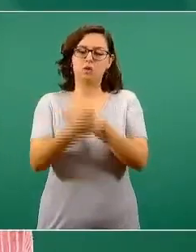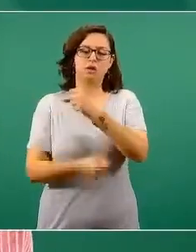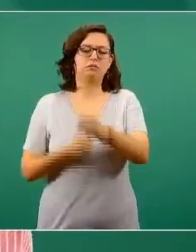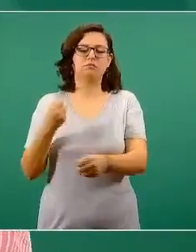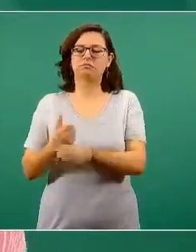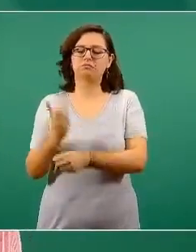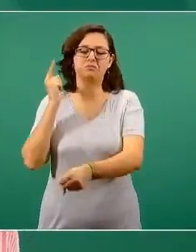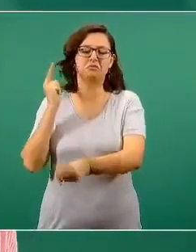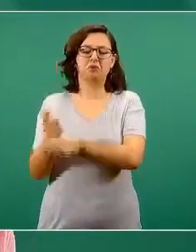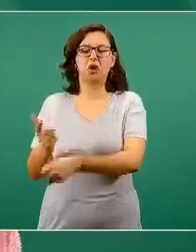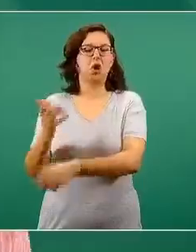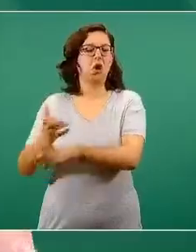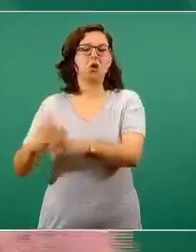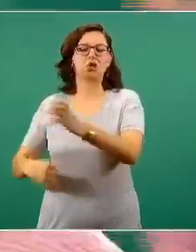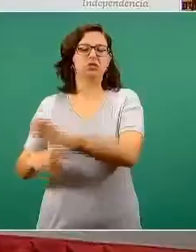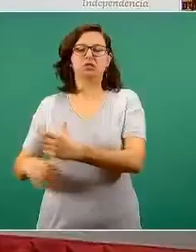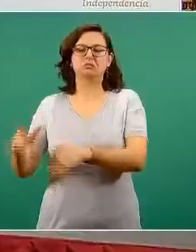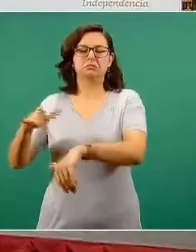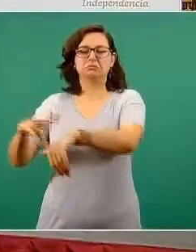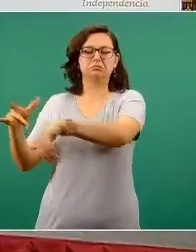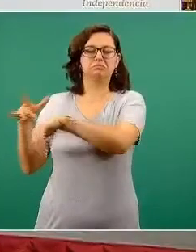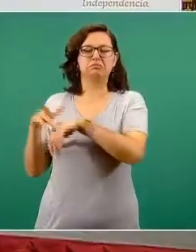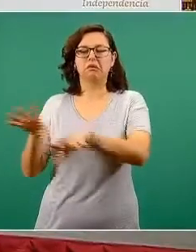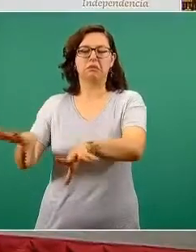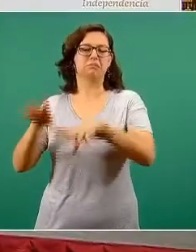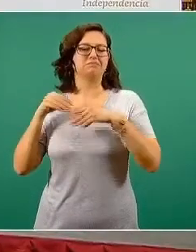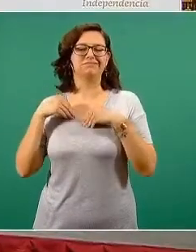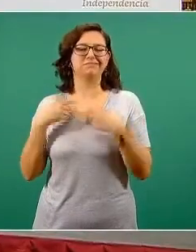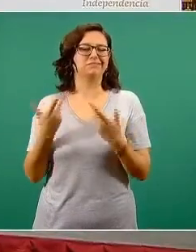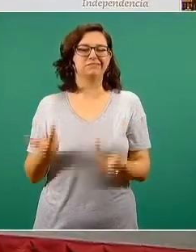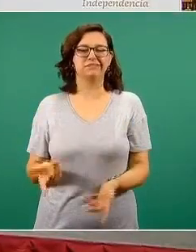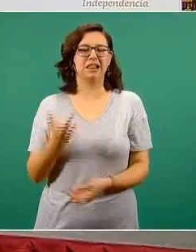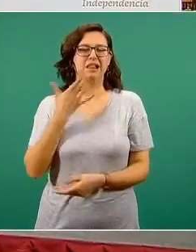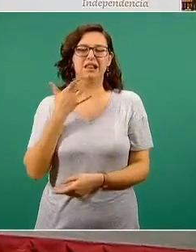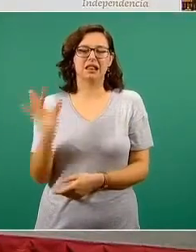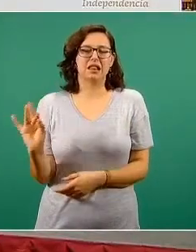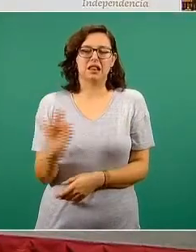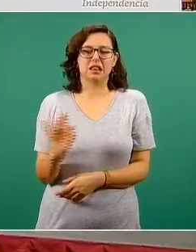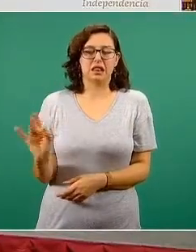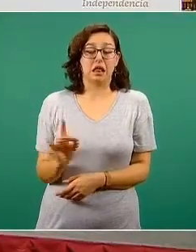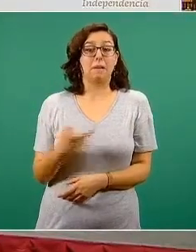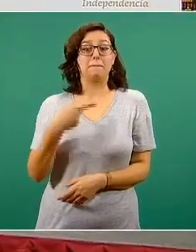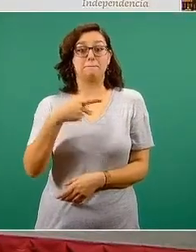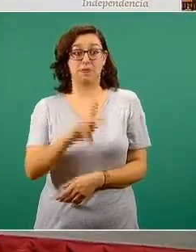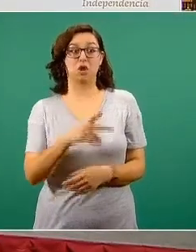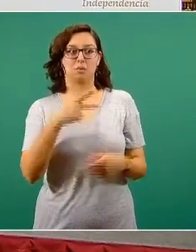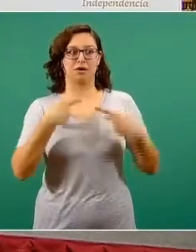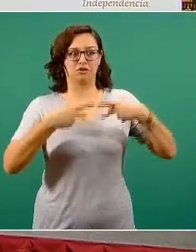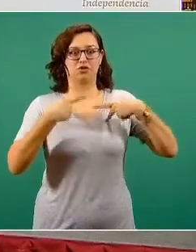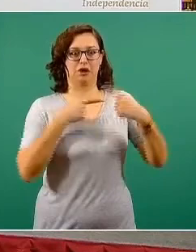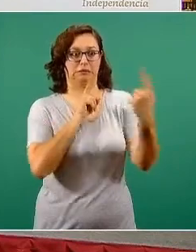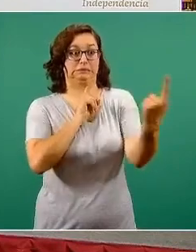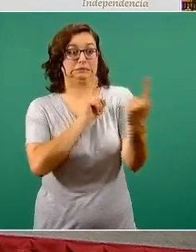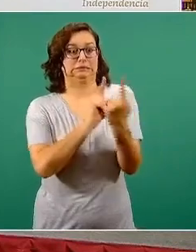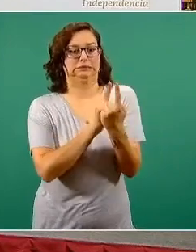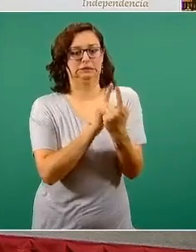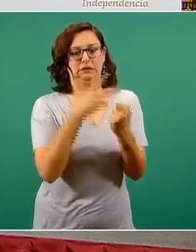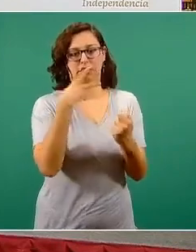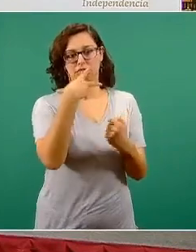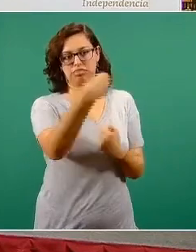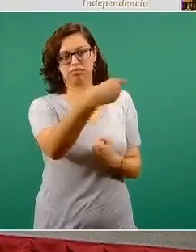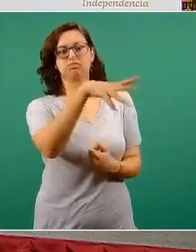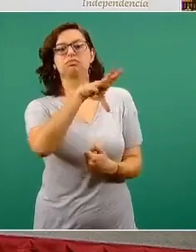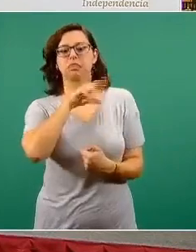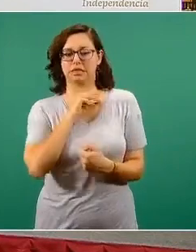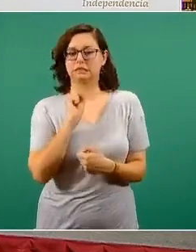próximas, es conveniente que todos, todas, en un espacio público cerrado utilicen el cubrebocas, recordando